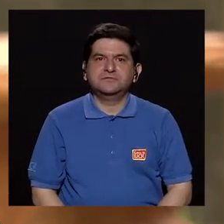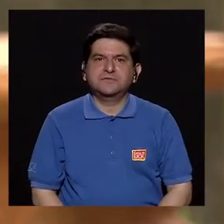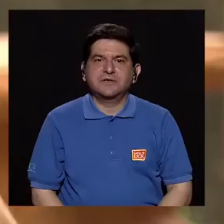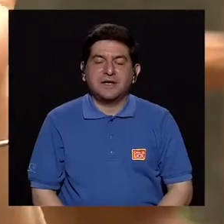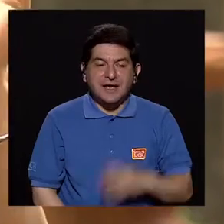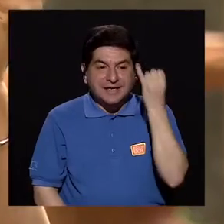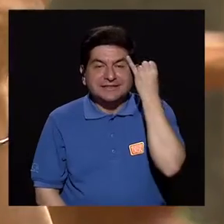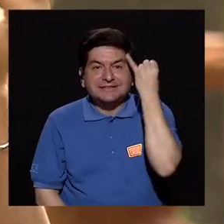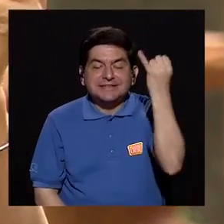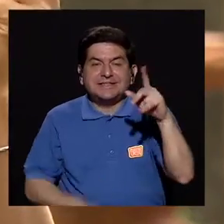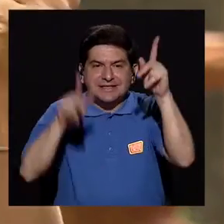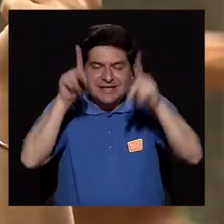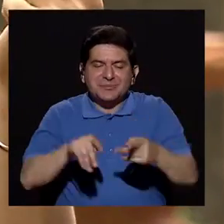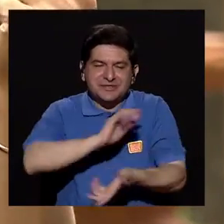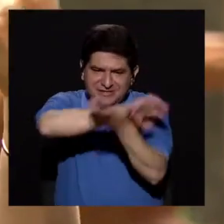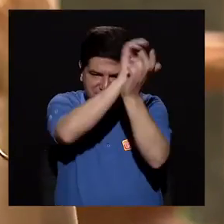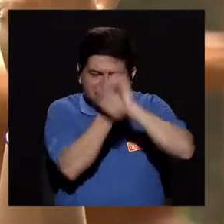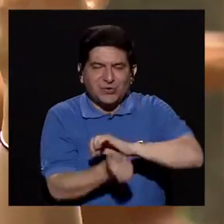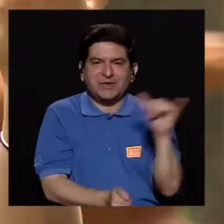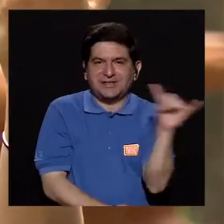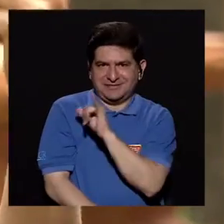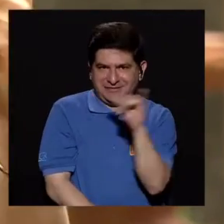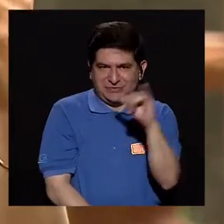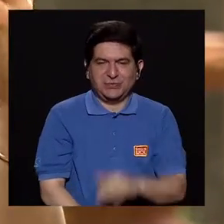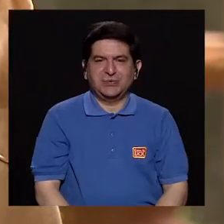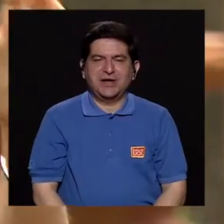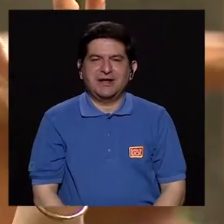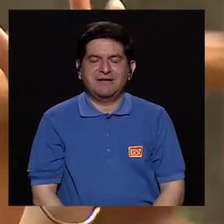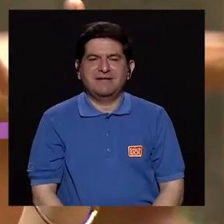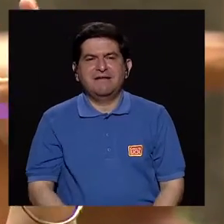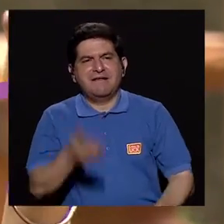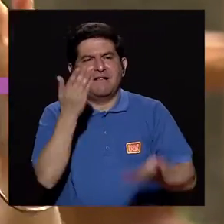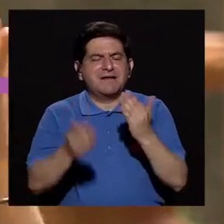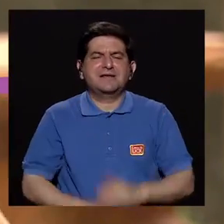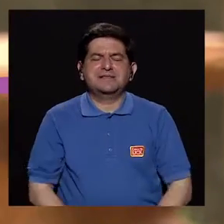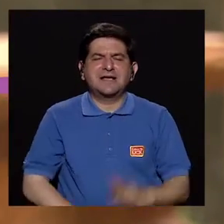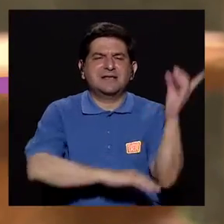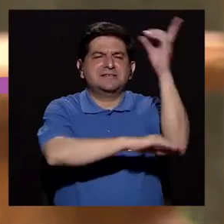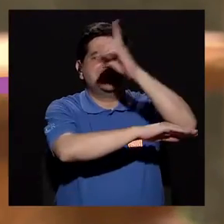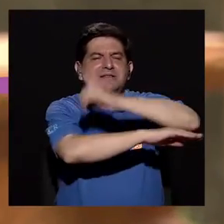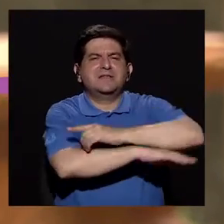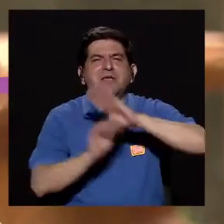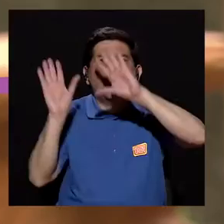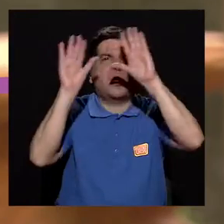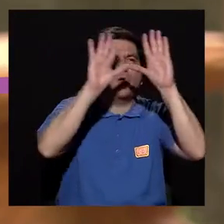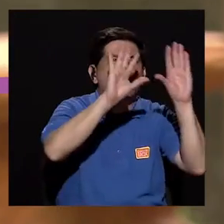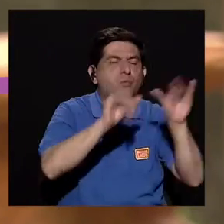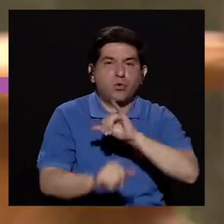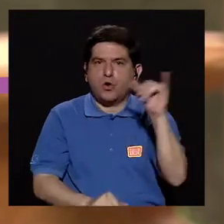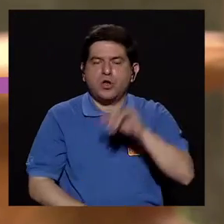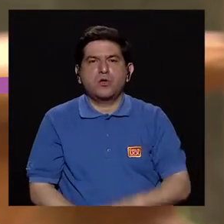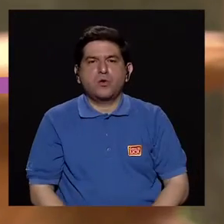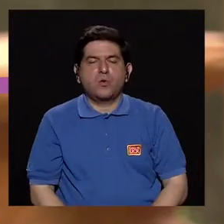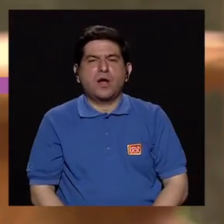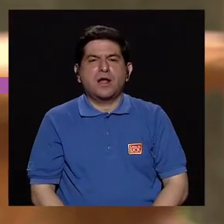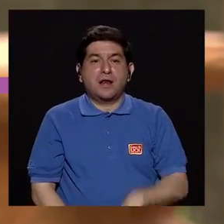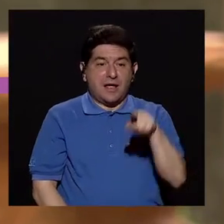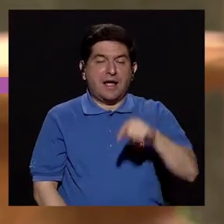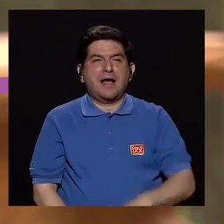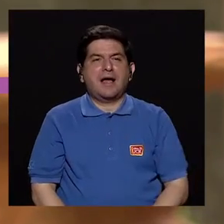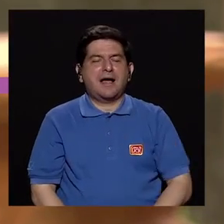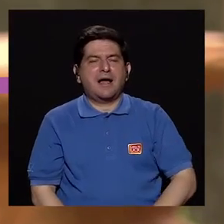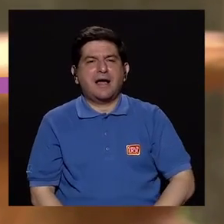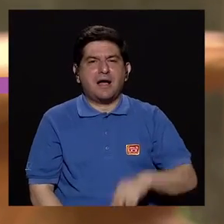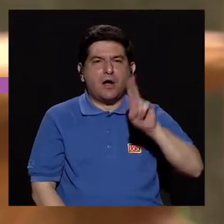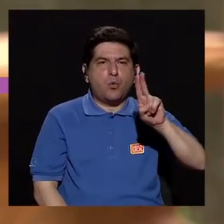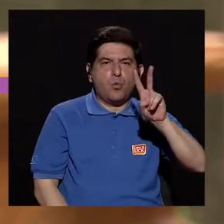Entonces, ese es un concepto que la gente tiene que cambiar. Igualmente, cuando el día está nublado, igualmente hay radiación ultravioleta